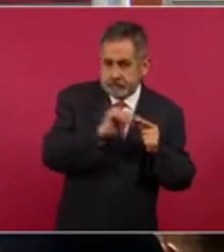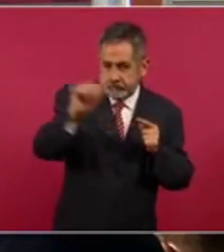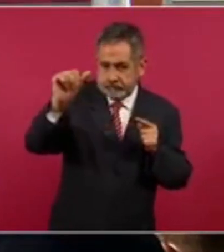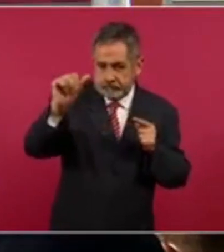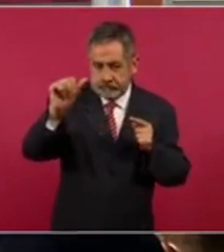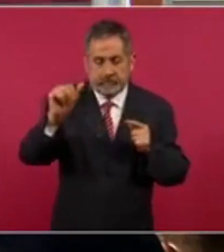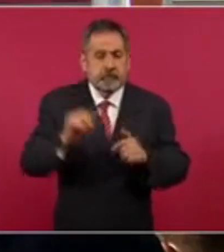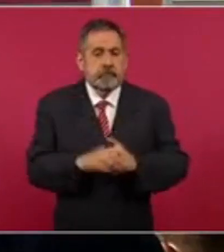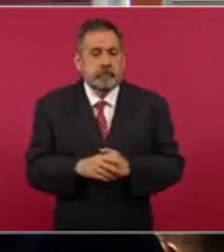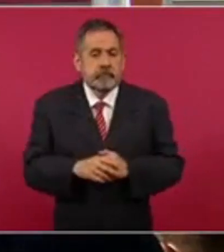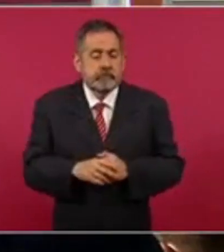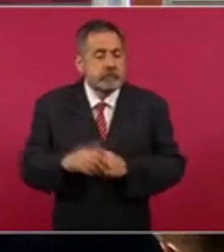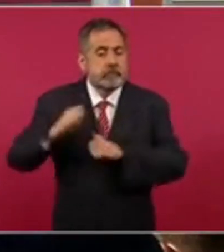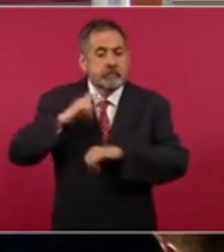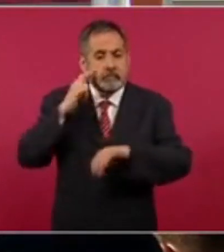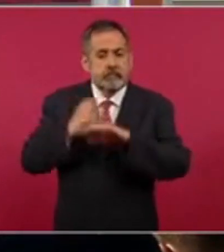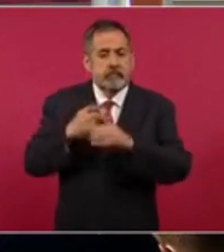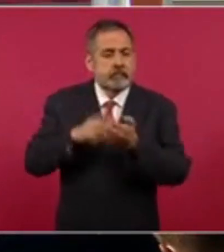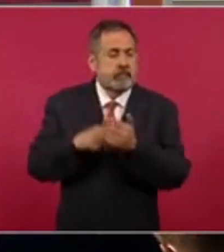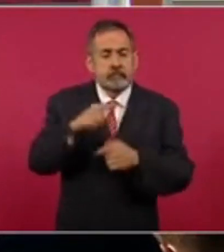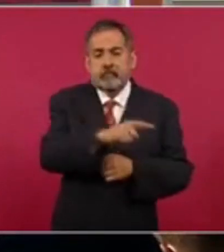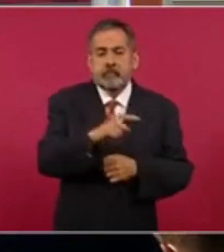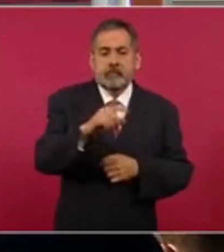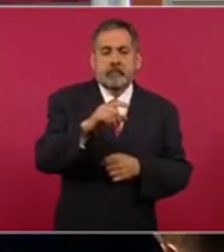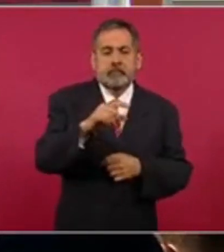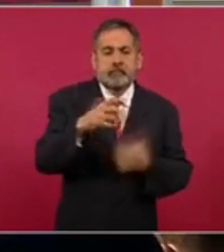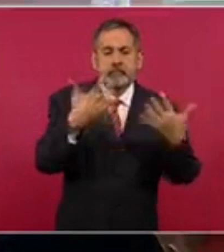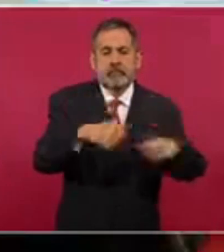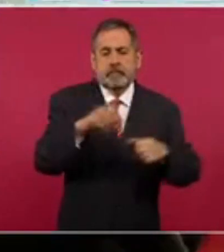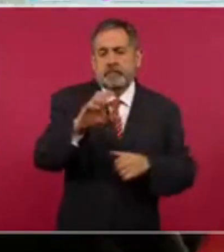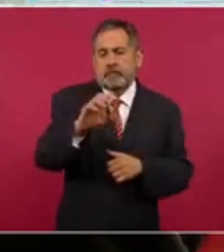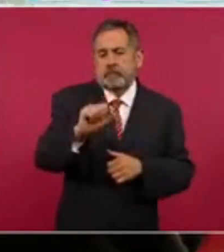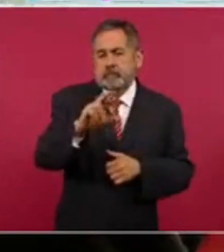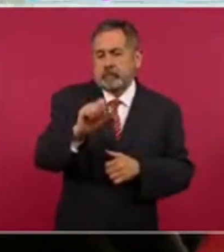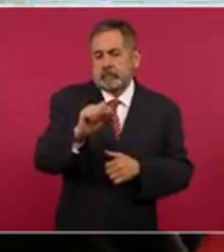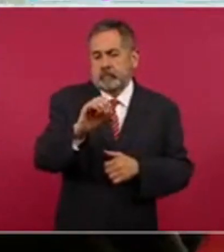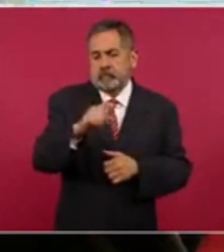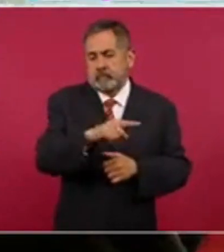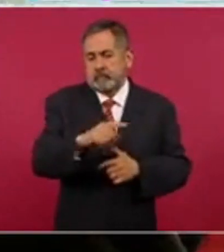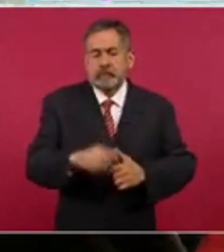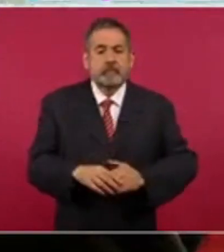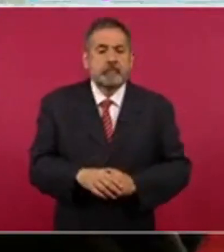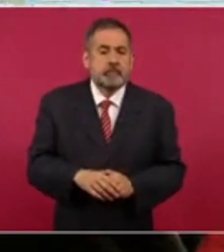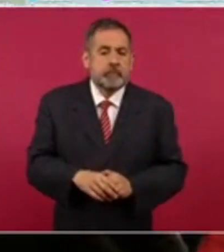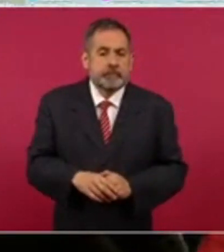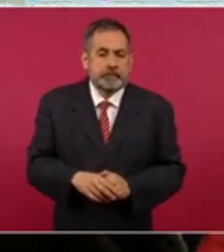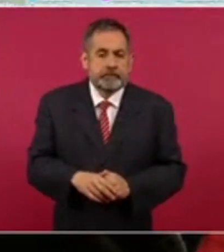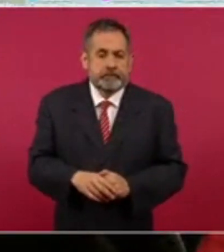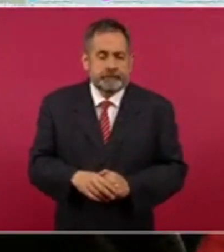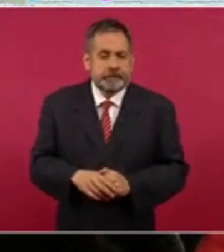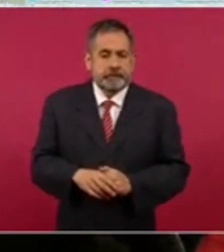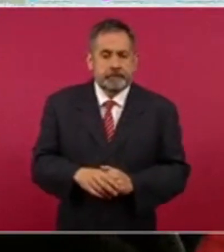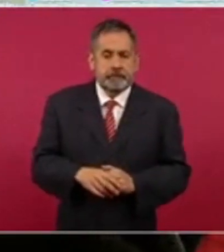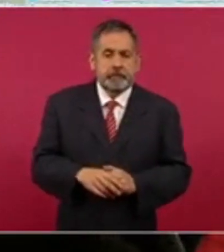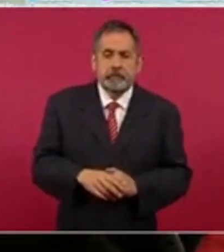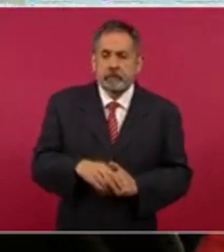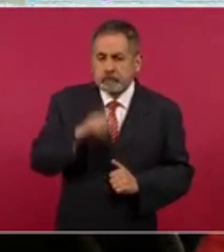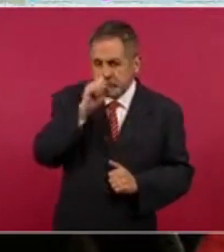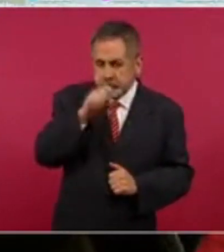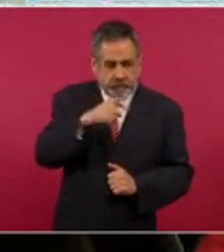Le corresponde a Carso y habíamos quedado